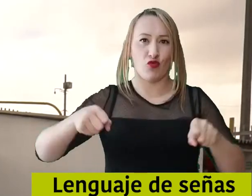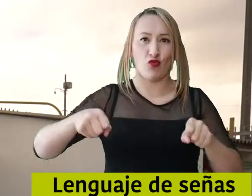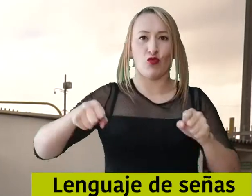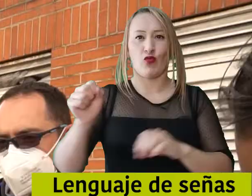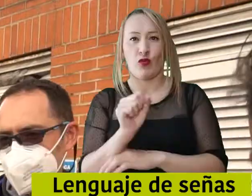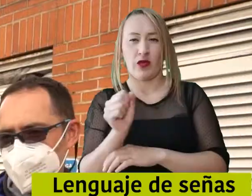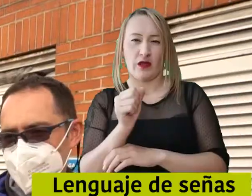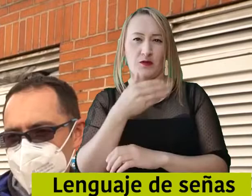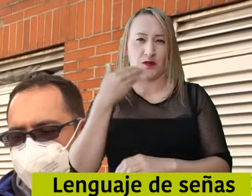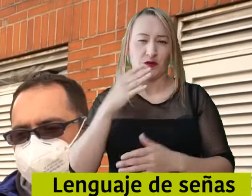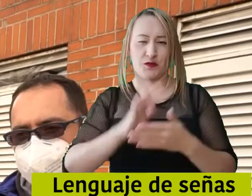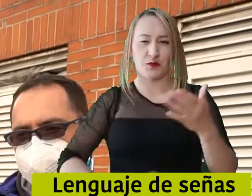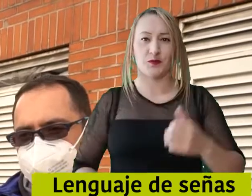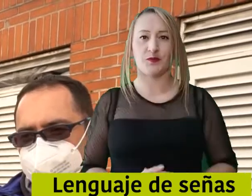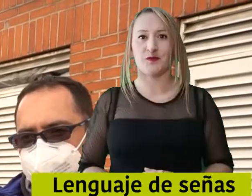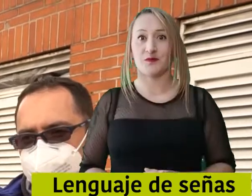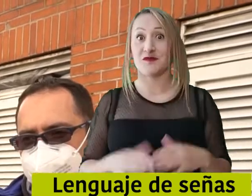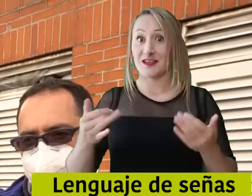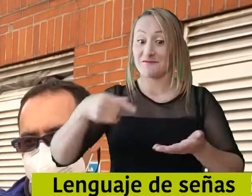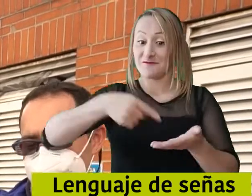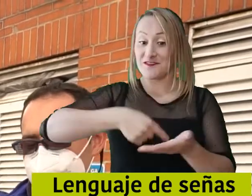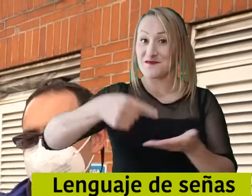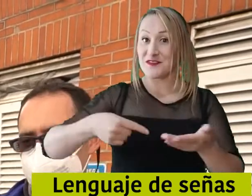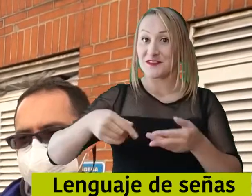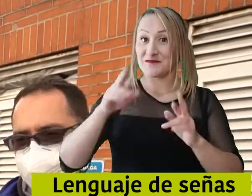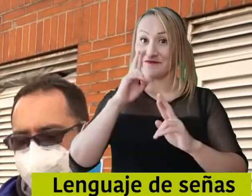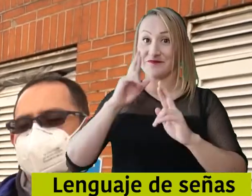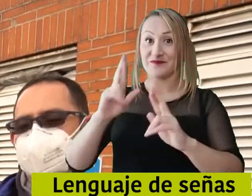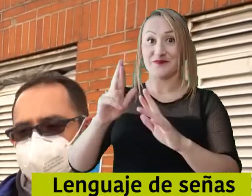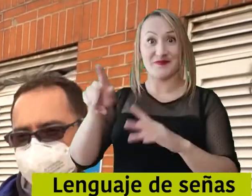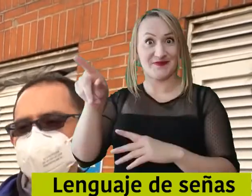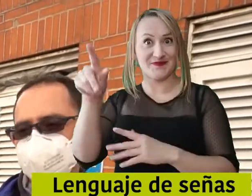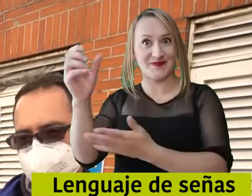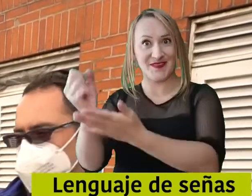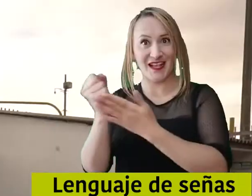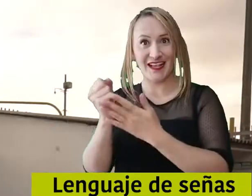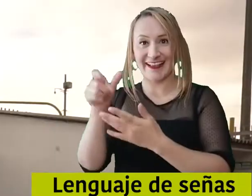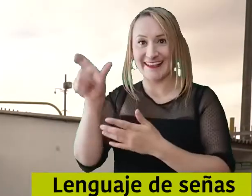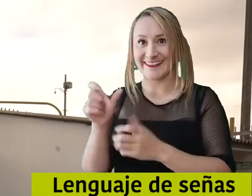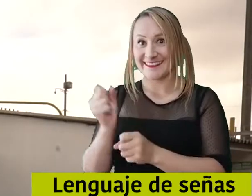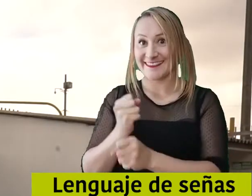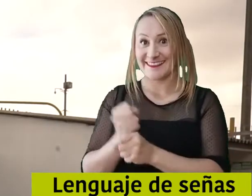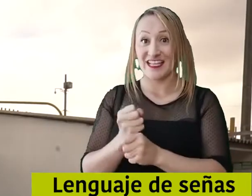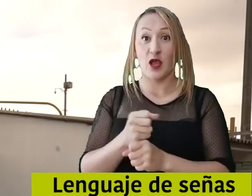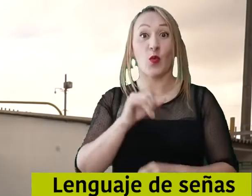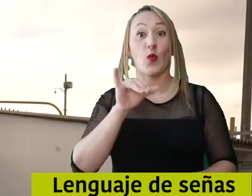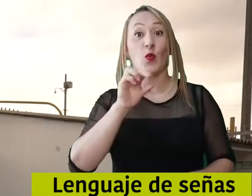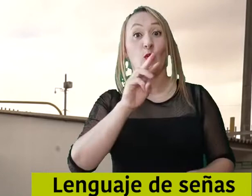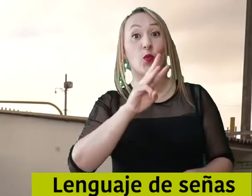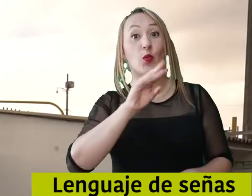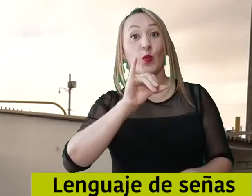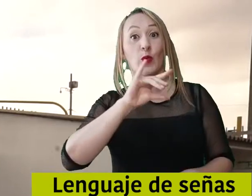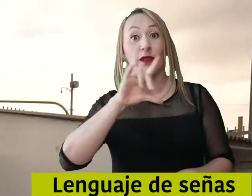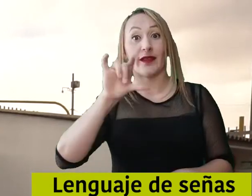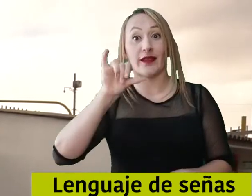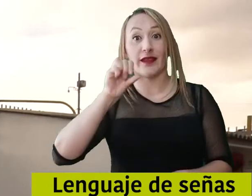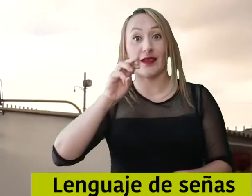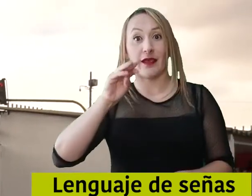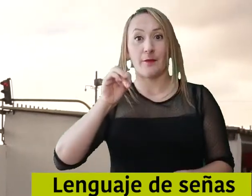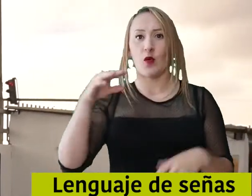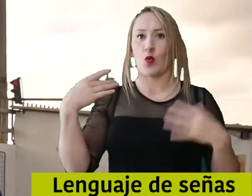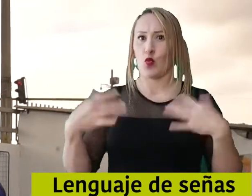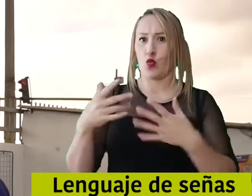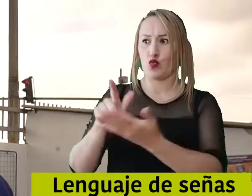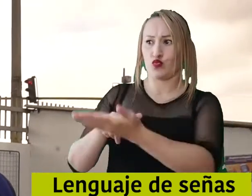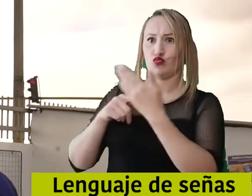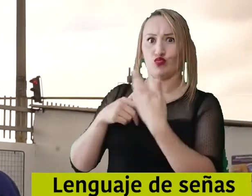William Yesid Bogotá-Chala, que ha demostrado su compromiso y aporte a la construcción de la movilidad sostenible y biosegura, porque